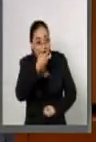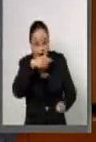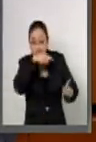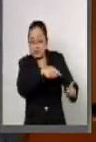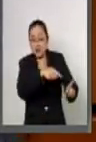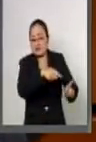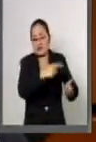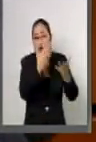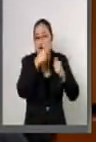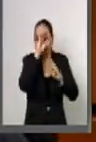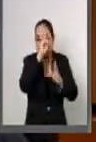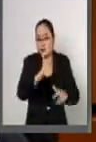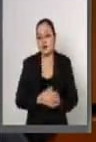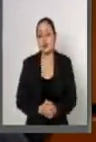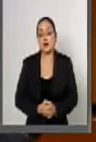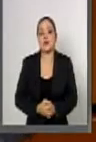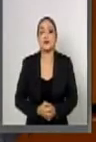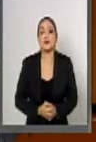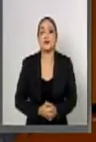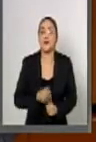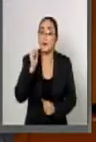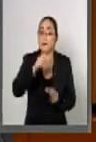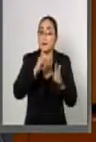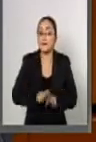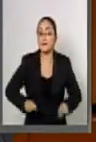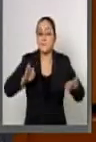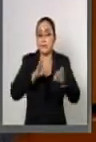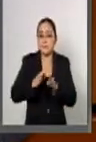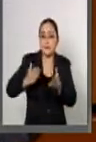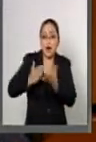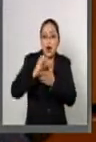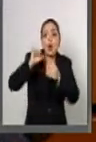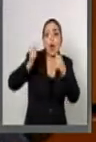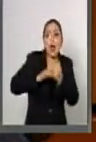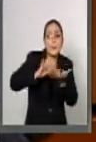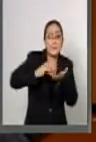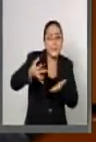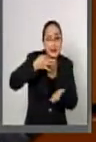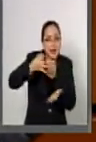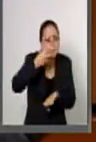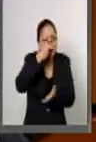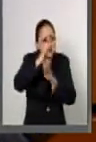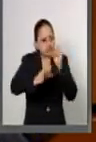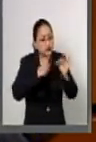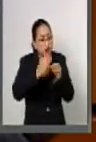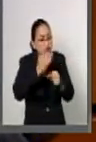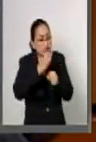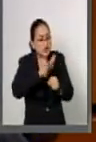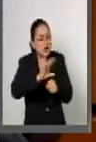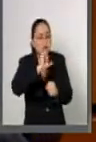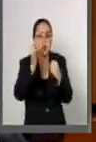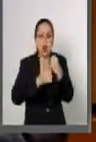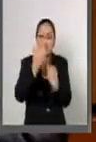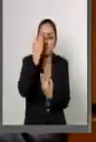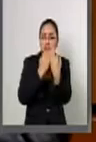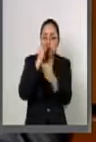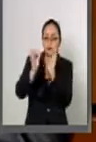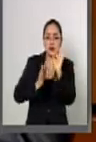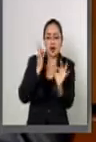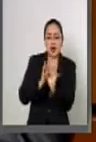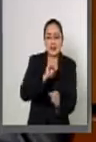personales y sobre todo al acceso a suministro de medicamentos y servicios médicos de salud